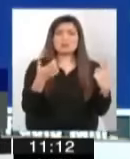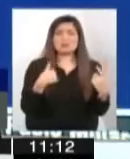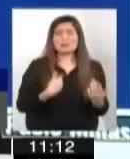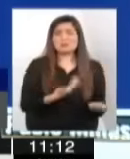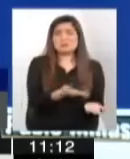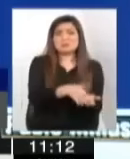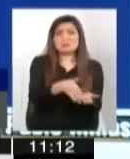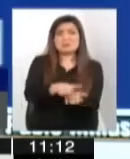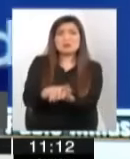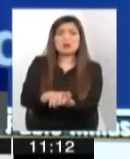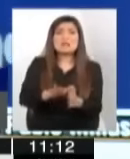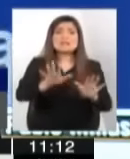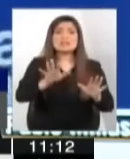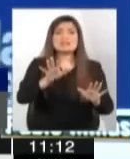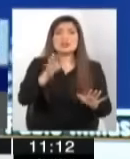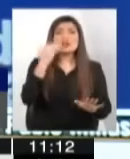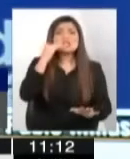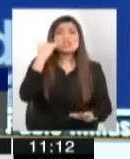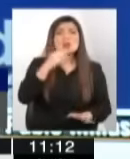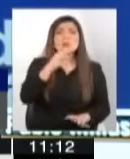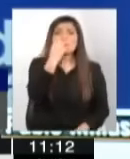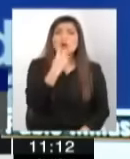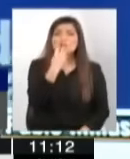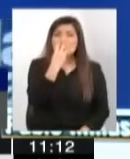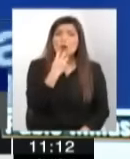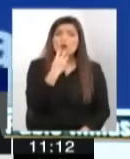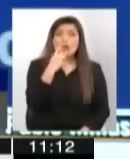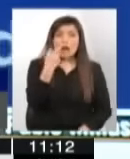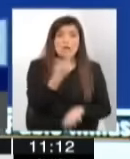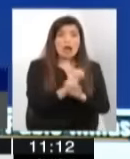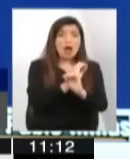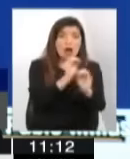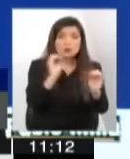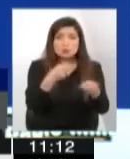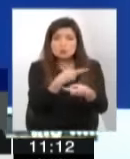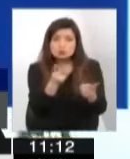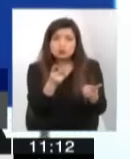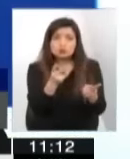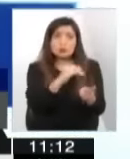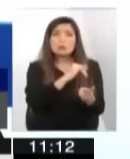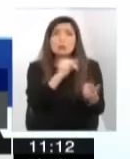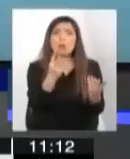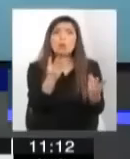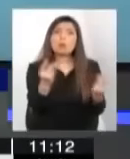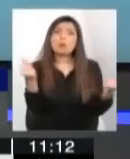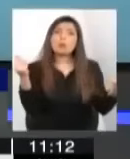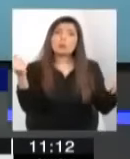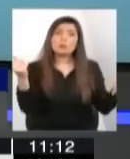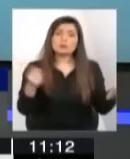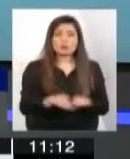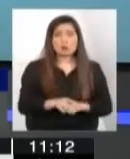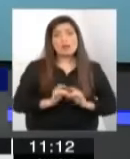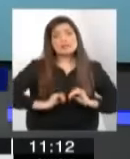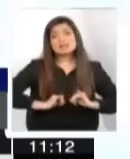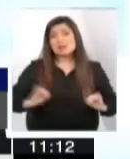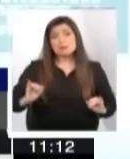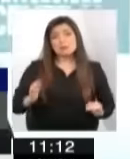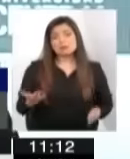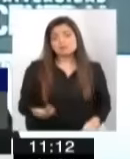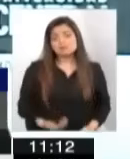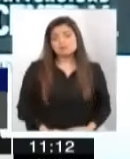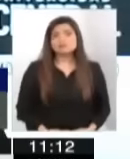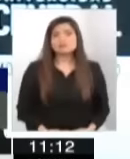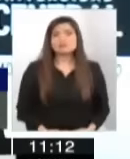niños en Puerto Montt. Y lo que pasó ahí fue una seria de anuncio, que luego terminaron nada. Como siempre. Entonces uno dice, en realidad esto,